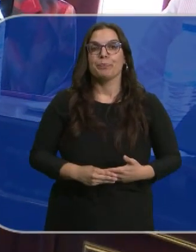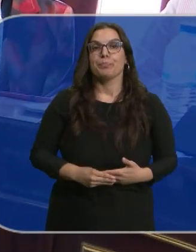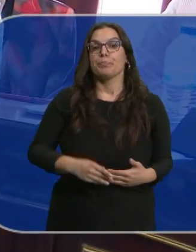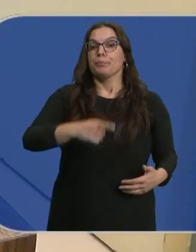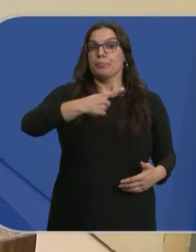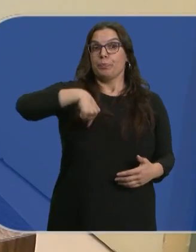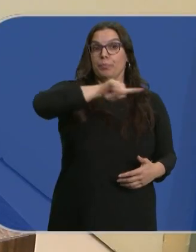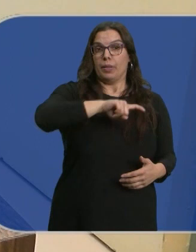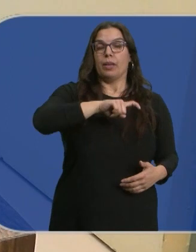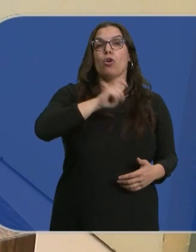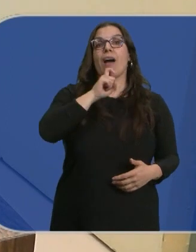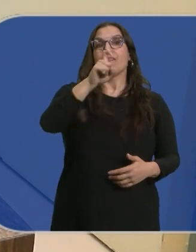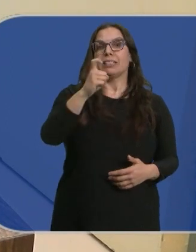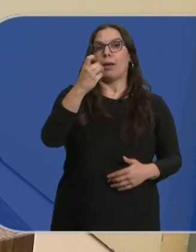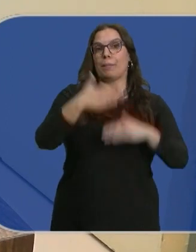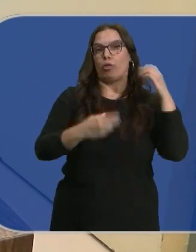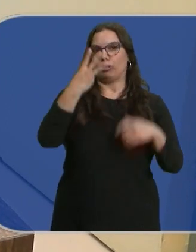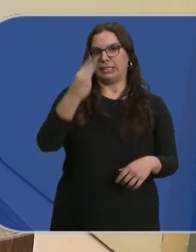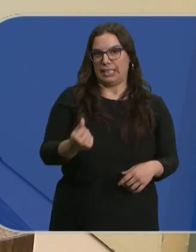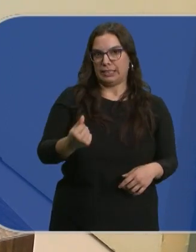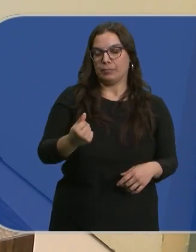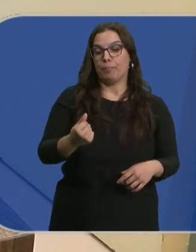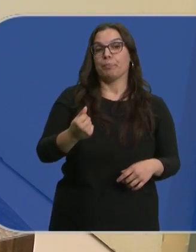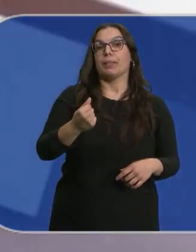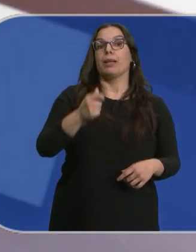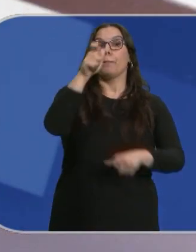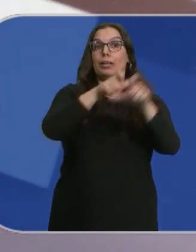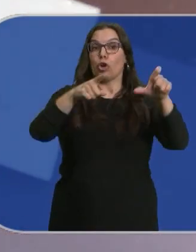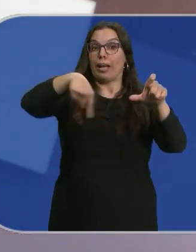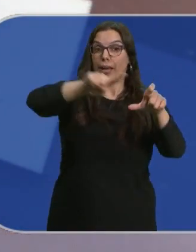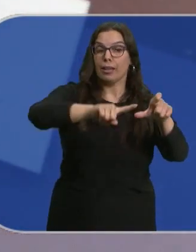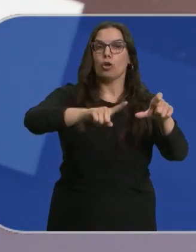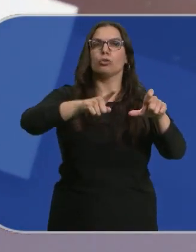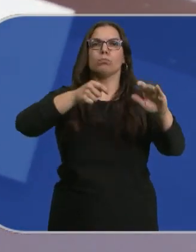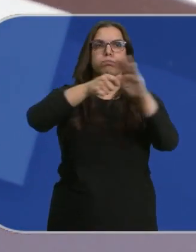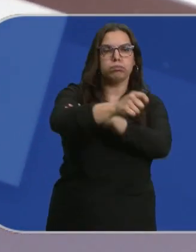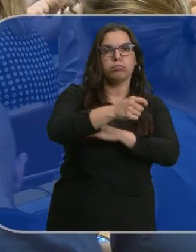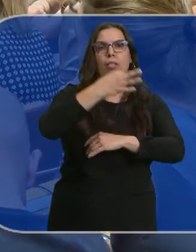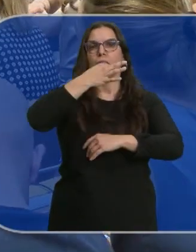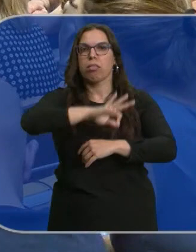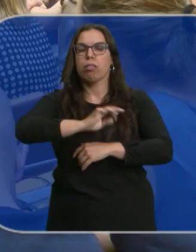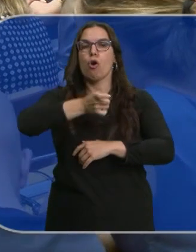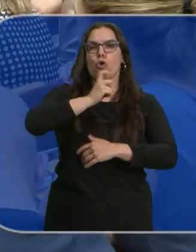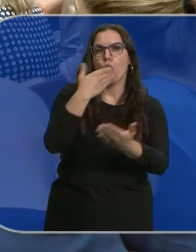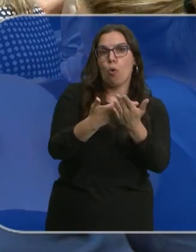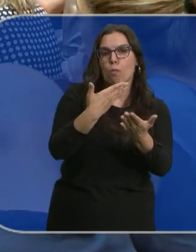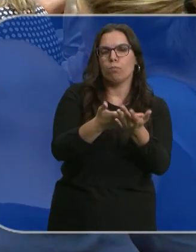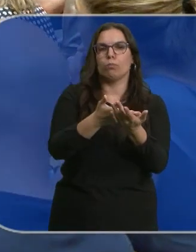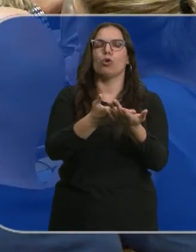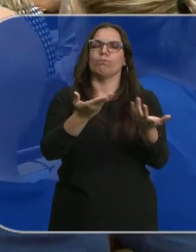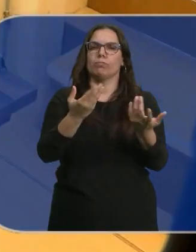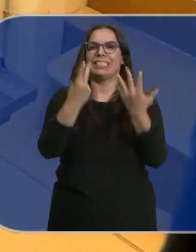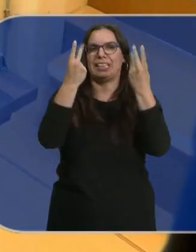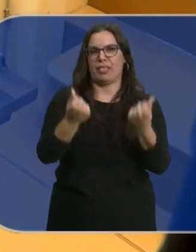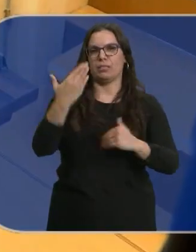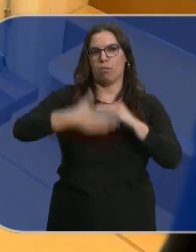administraciones disponen de tres días para notificarlo a los electos y estos tendrán siete para presentar ante las juntas electorales las alegaciones que les